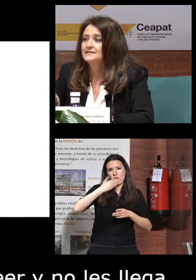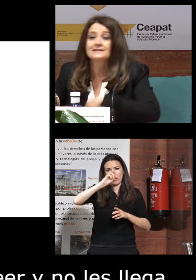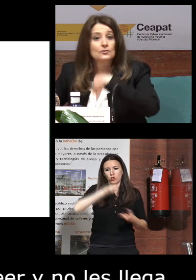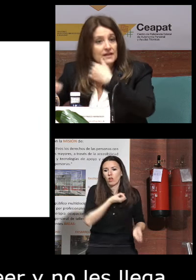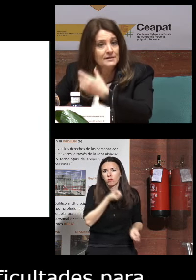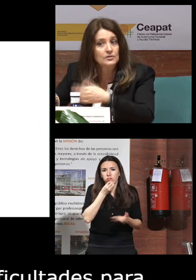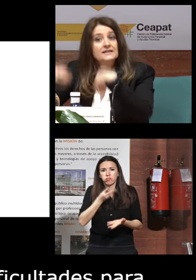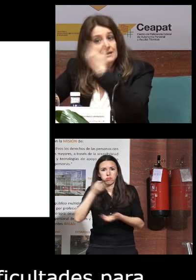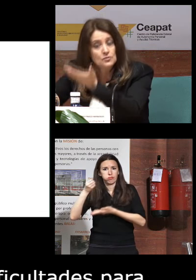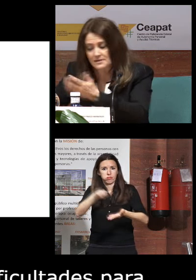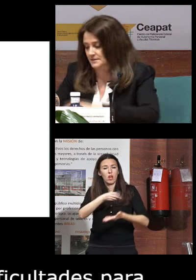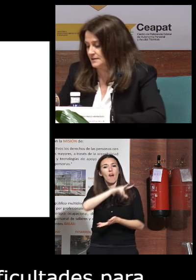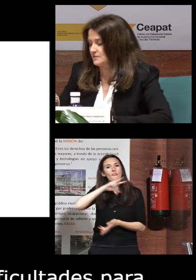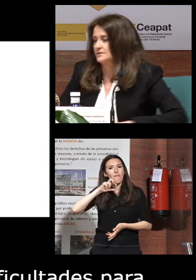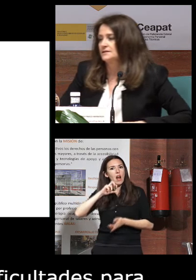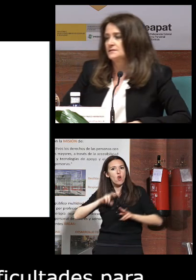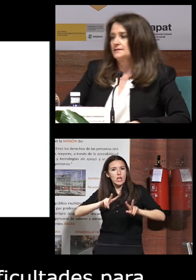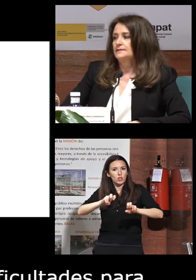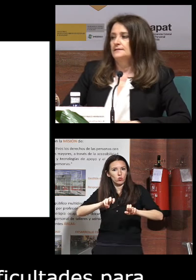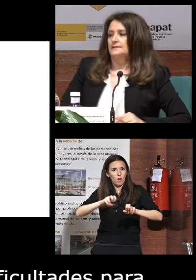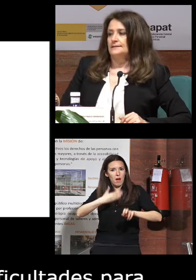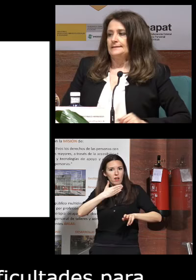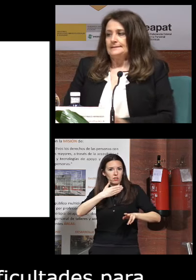desarrollar varoles en nuevas generaciones